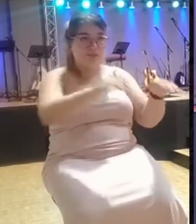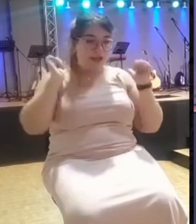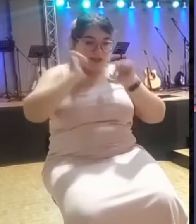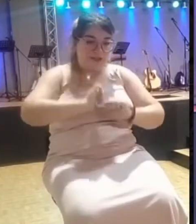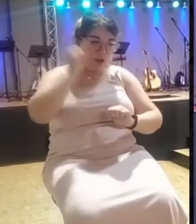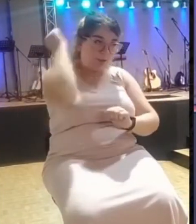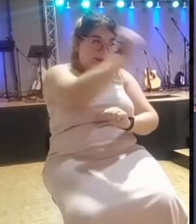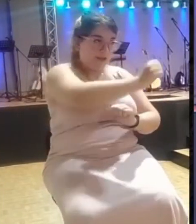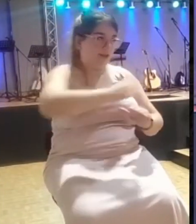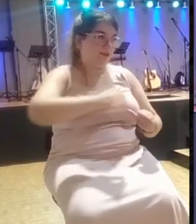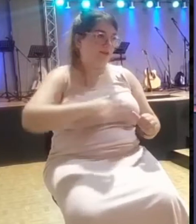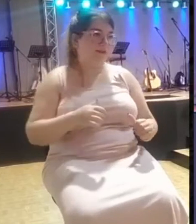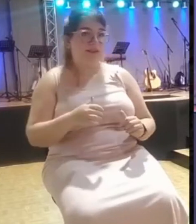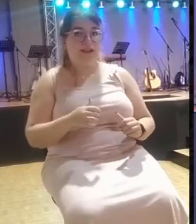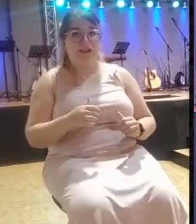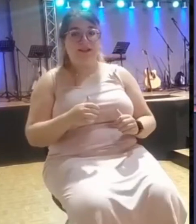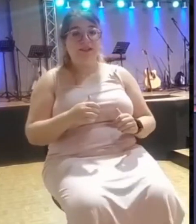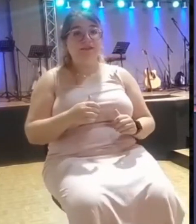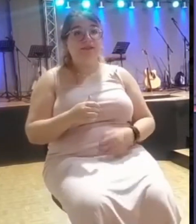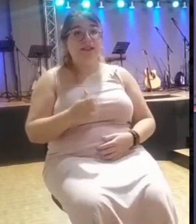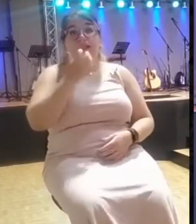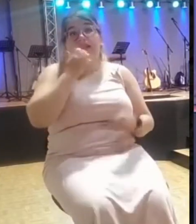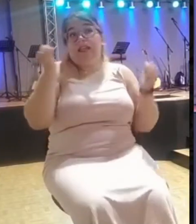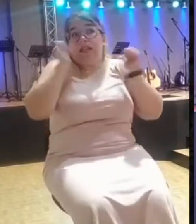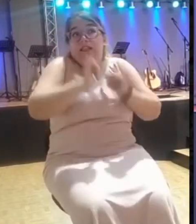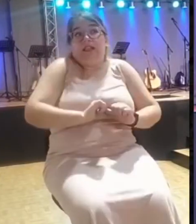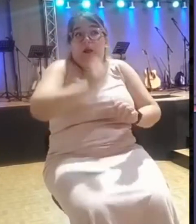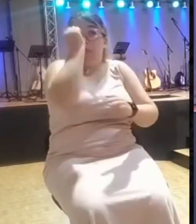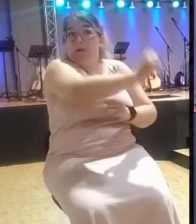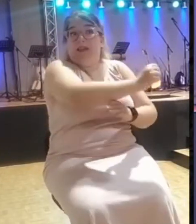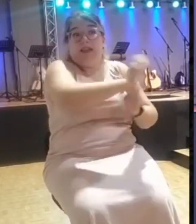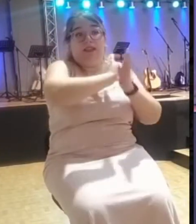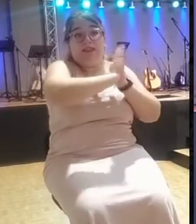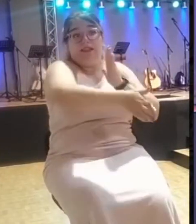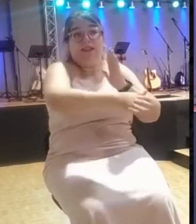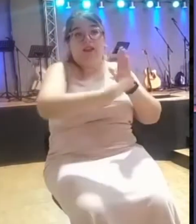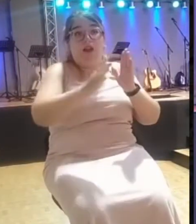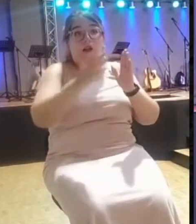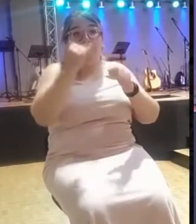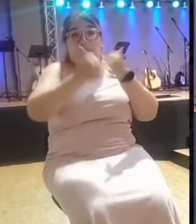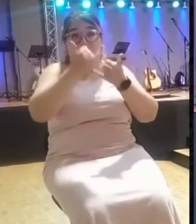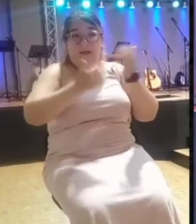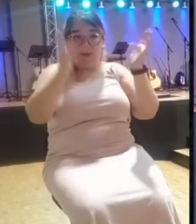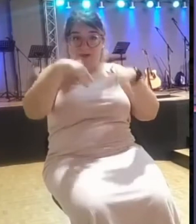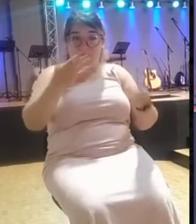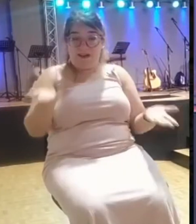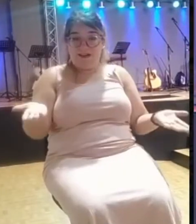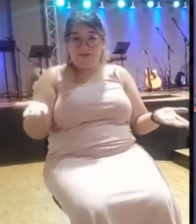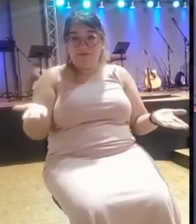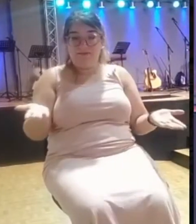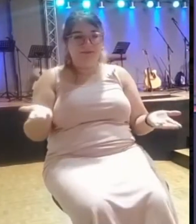Vamos a ir a por Eliseo. Si le quitamos a él, ya se acabó la historia. O sea, en la mente humana,